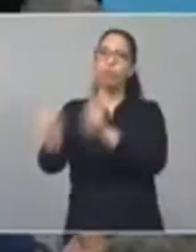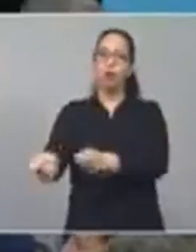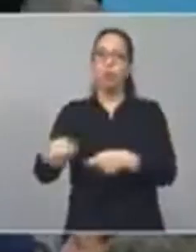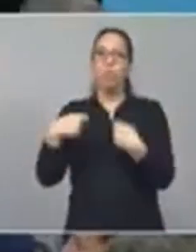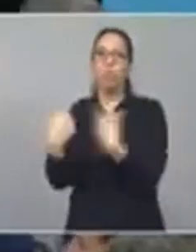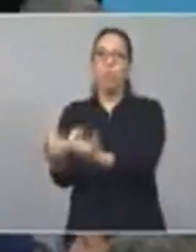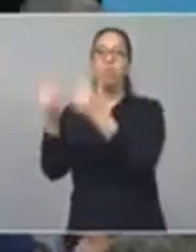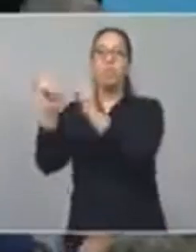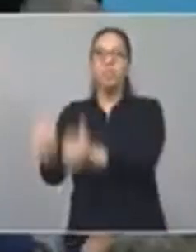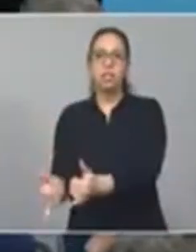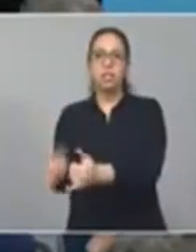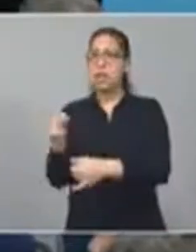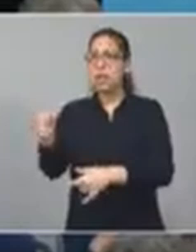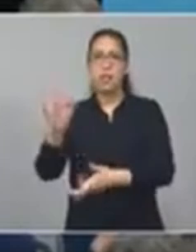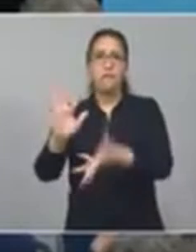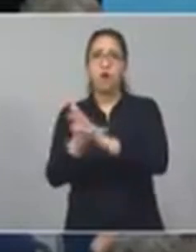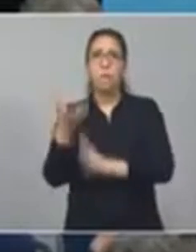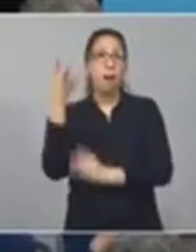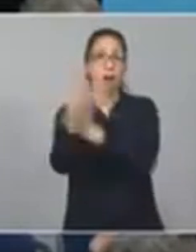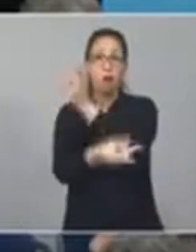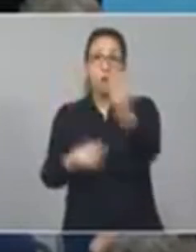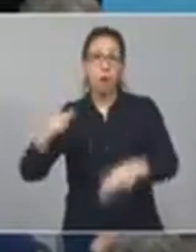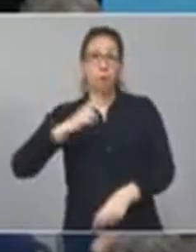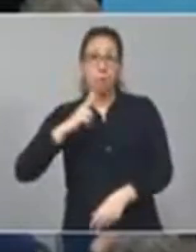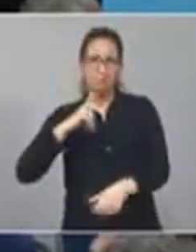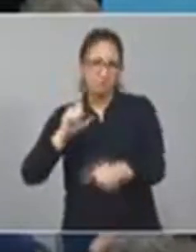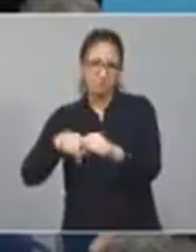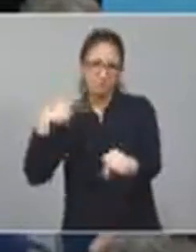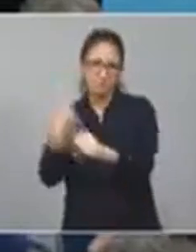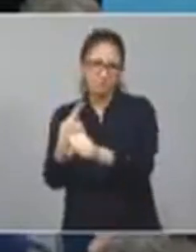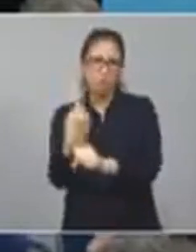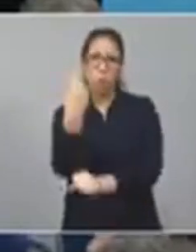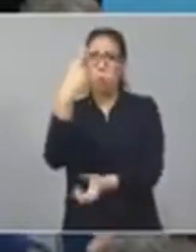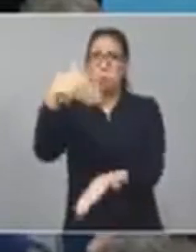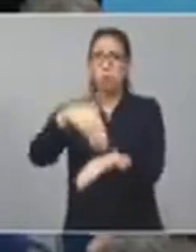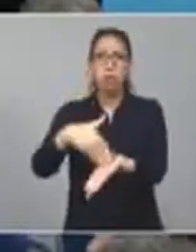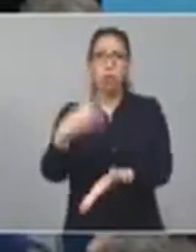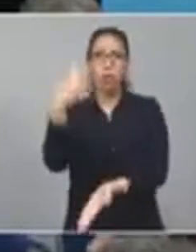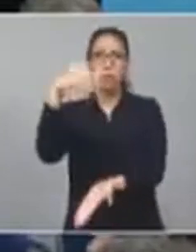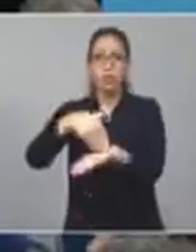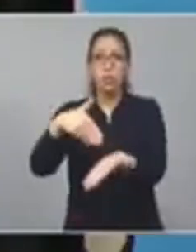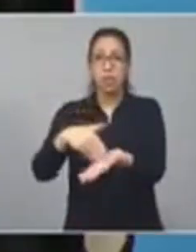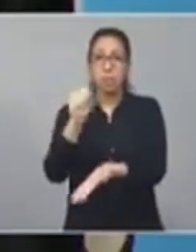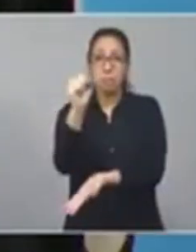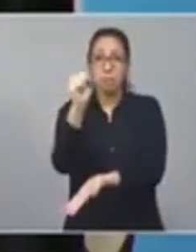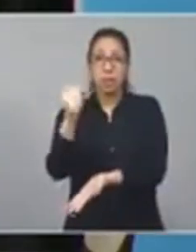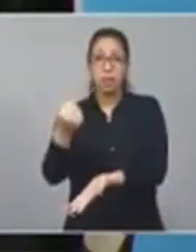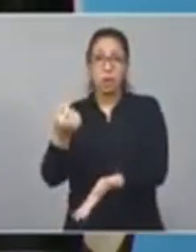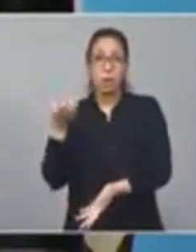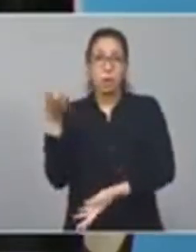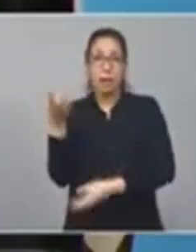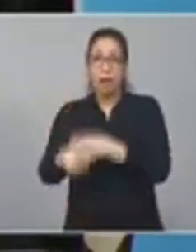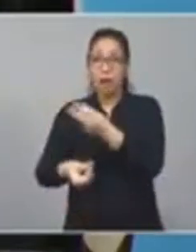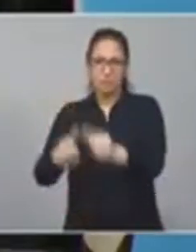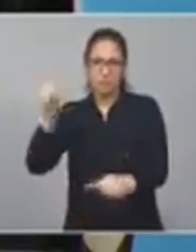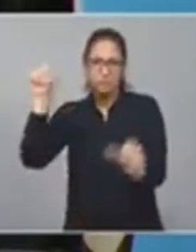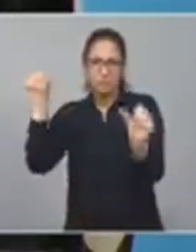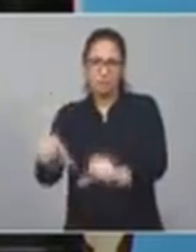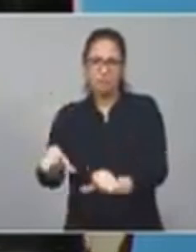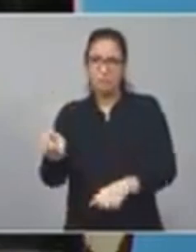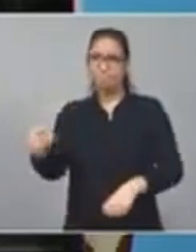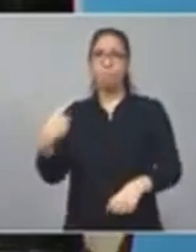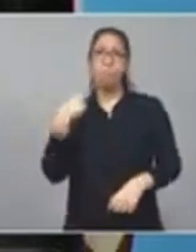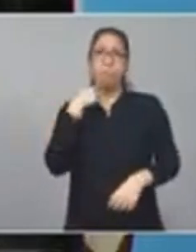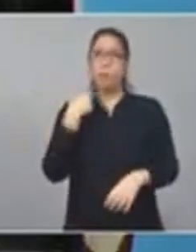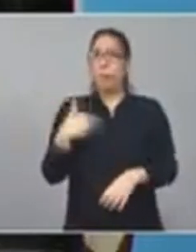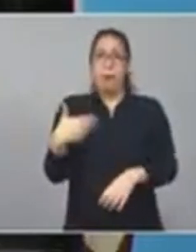y no tenía forma de comprar medicamentos de un millón, dos millones de pesos, así que estaba condenada